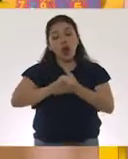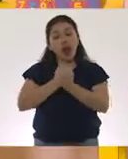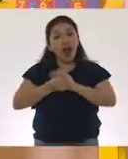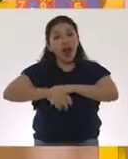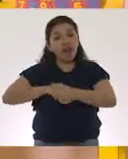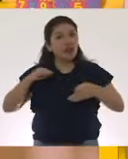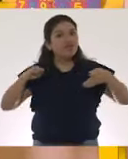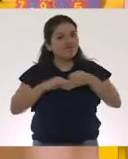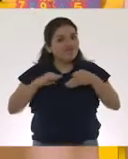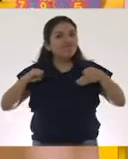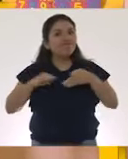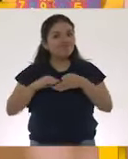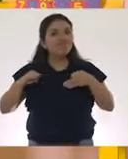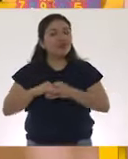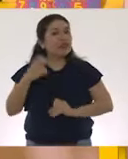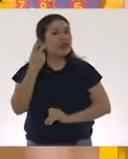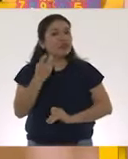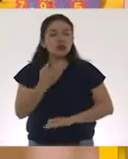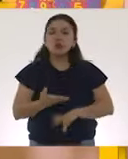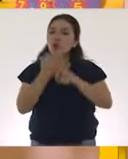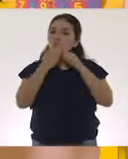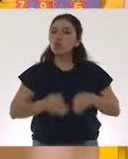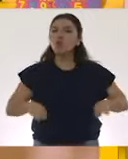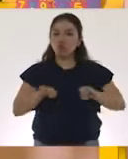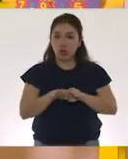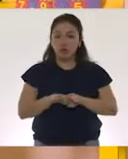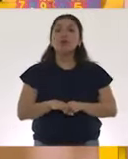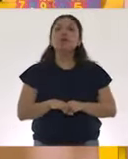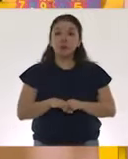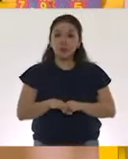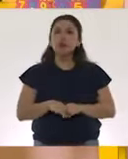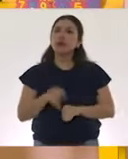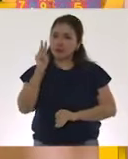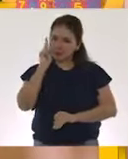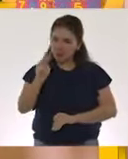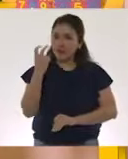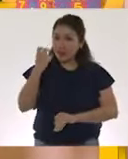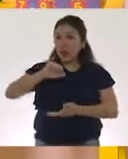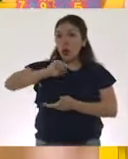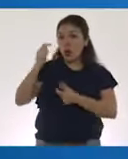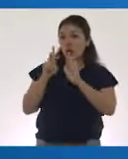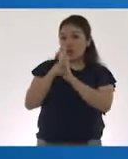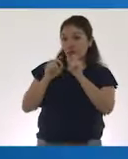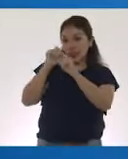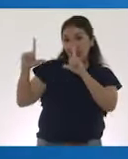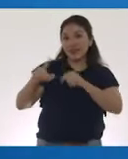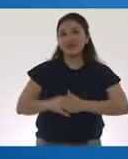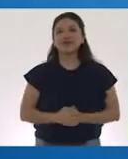de manos, la higiene personal va a ser esencial. Acompáñenos a ver este siguiente video.